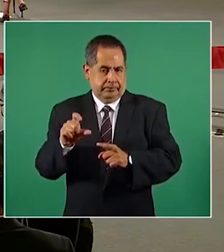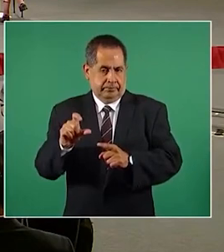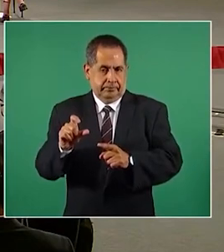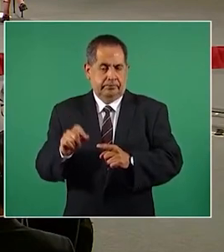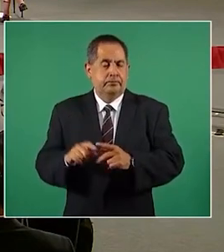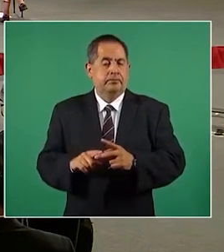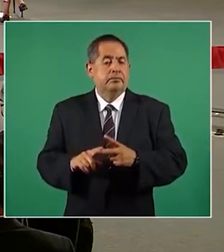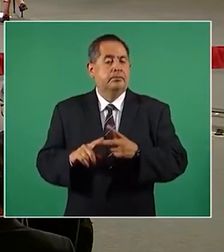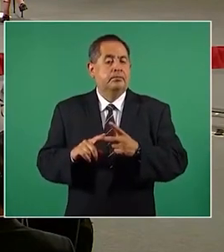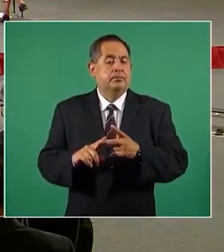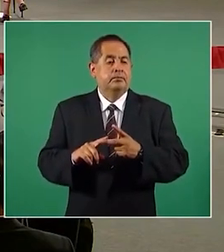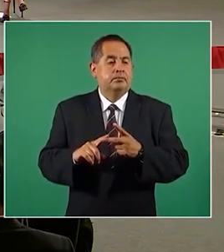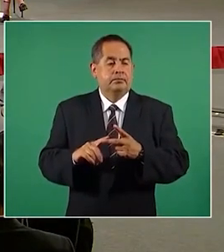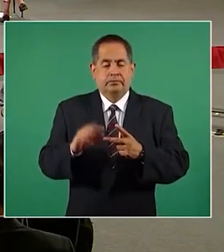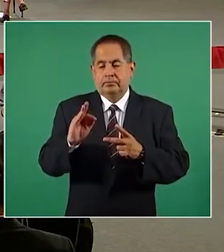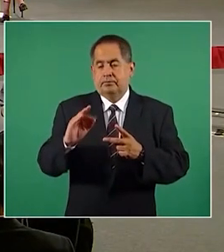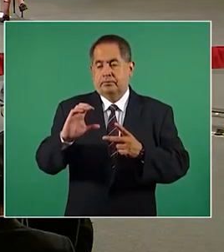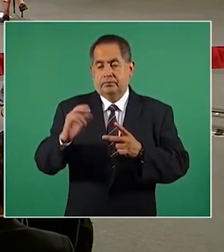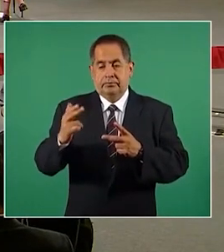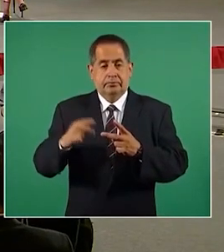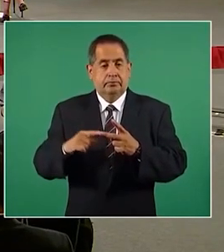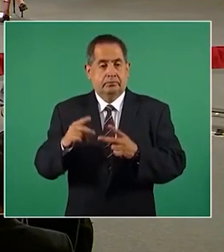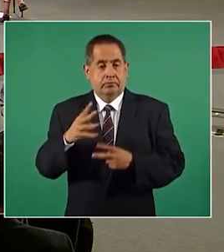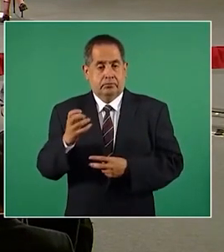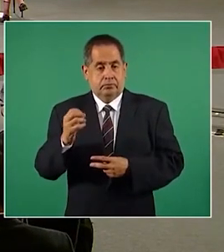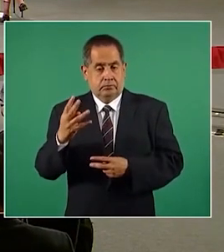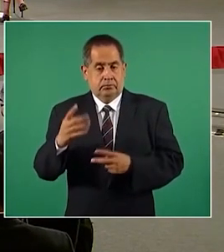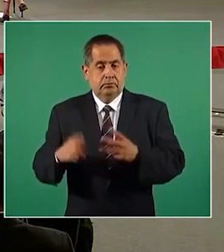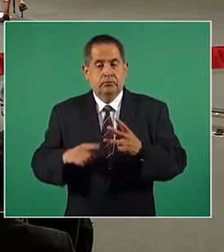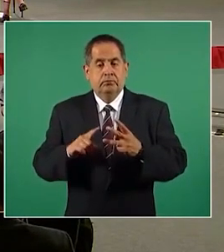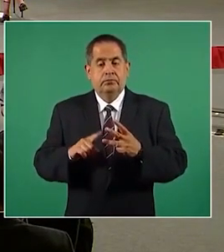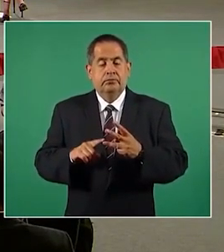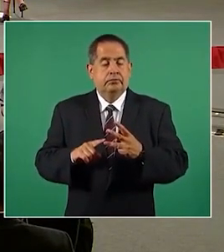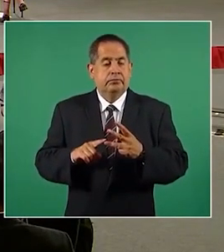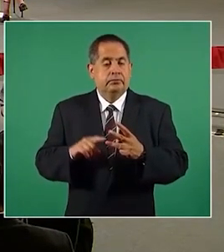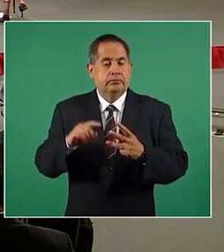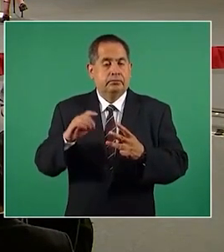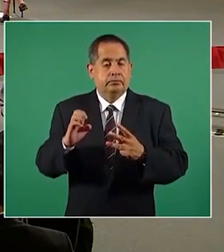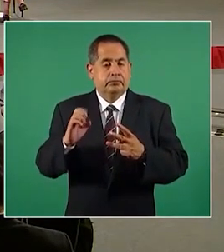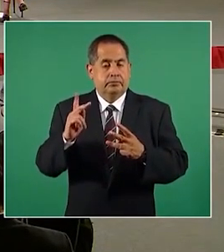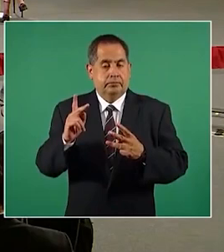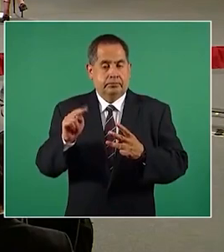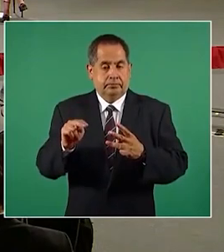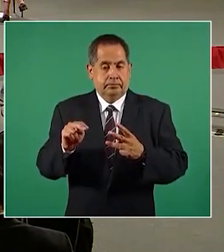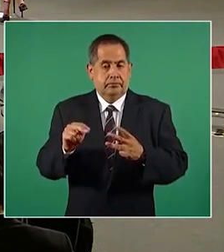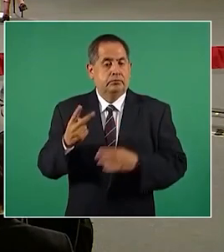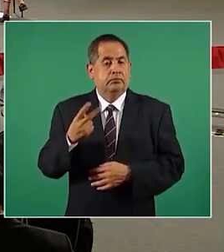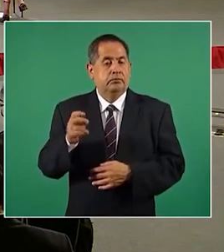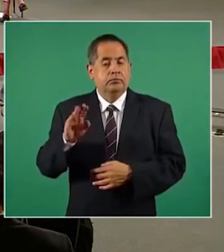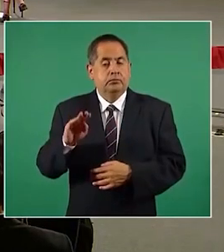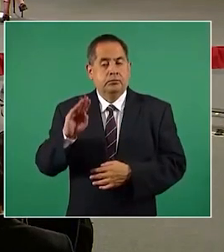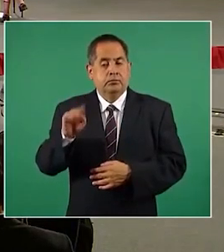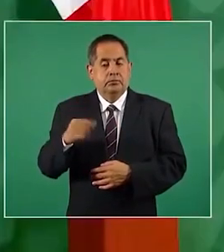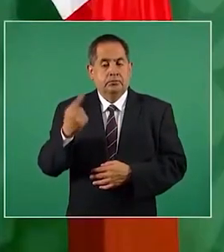con Calderón 404 y con Peña 291